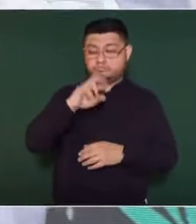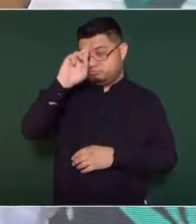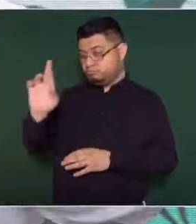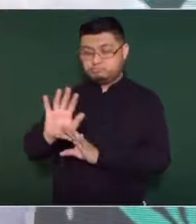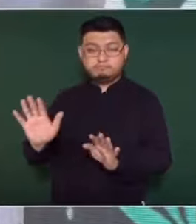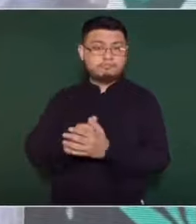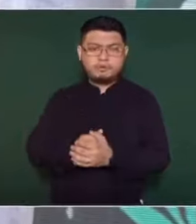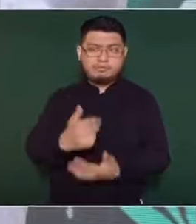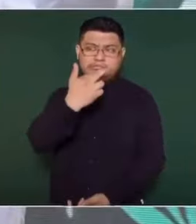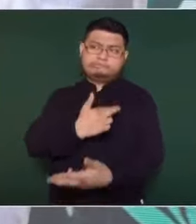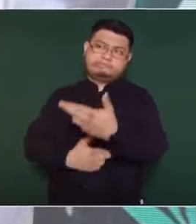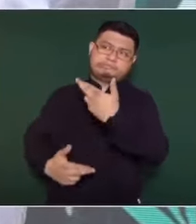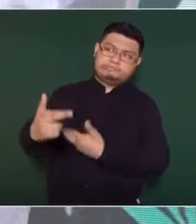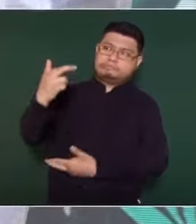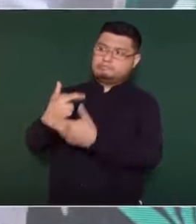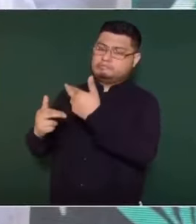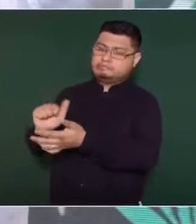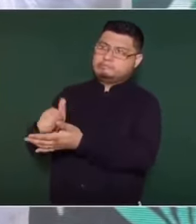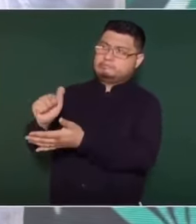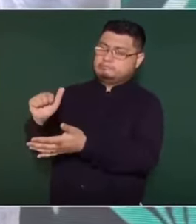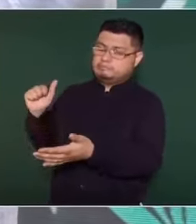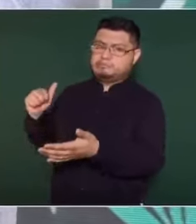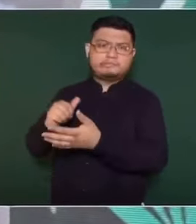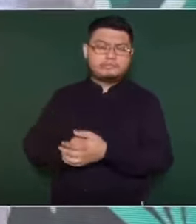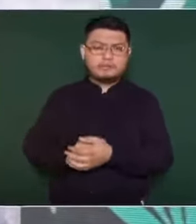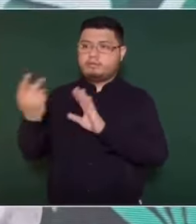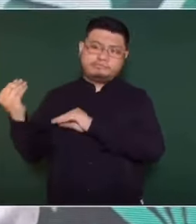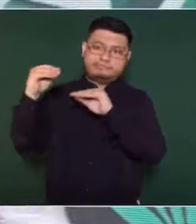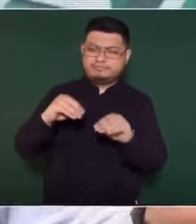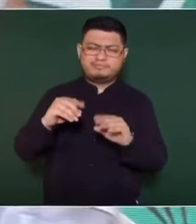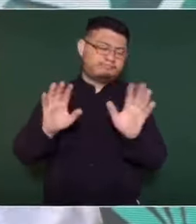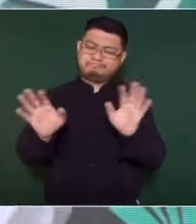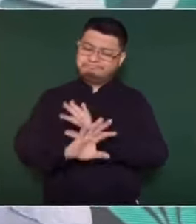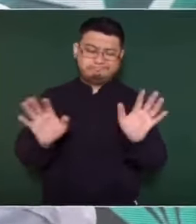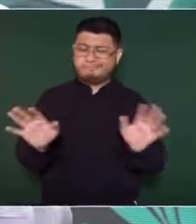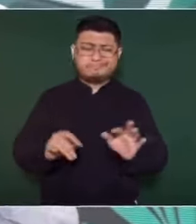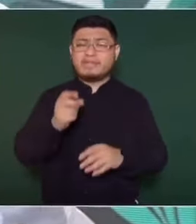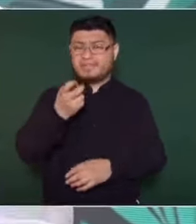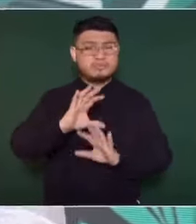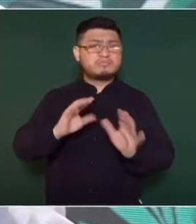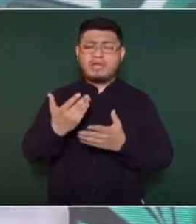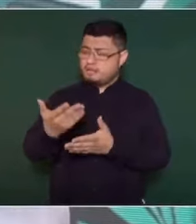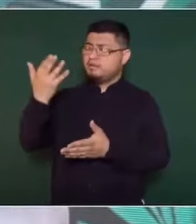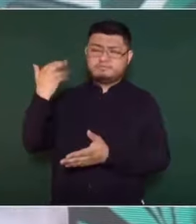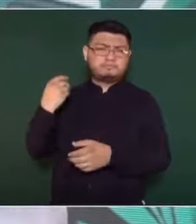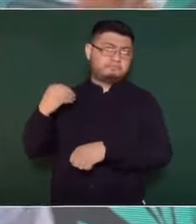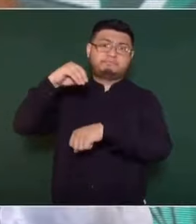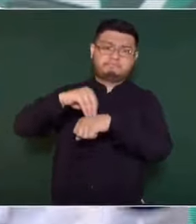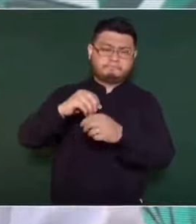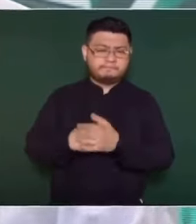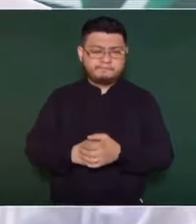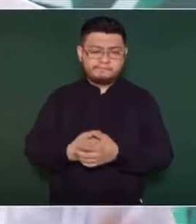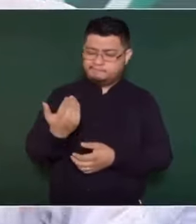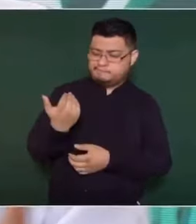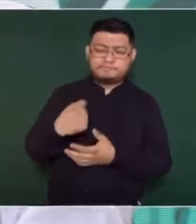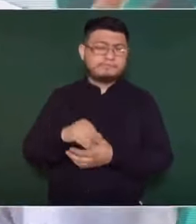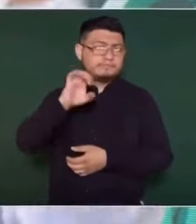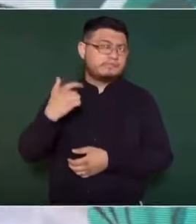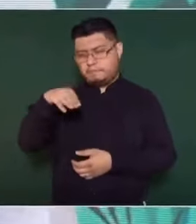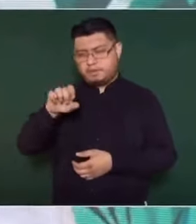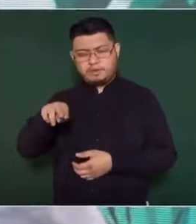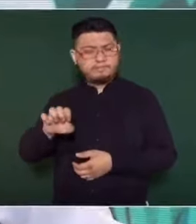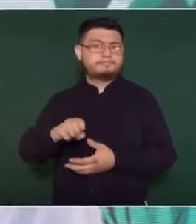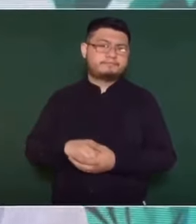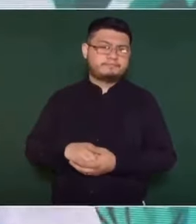a lo que ya se padeció, lo que no funcionó. Eso ya lo aplicó el finado expresidente